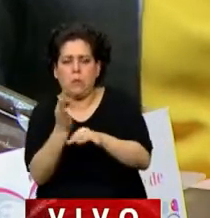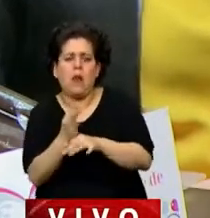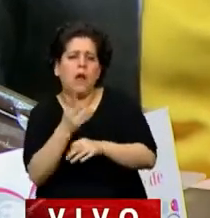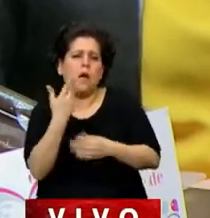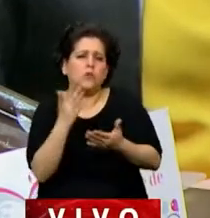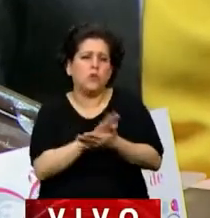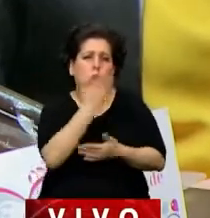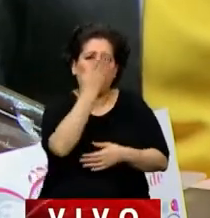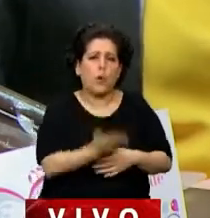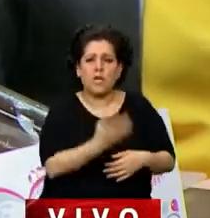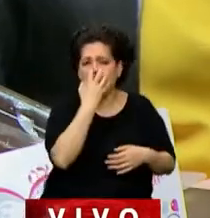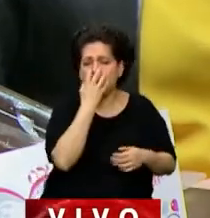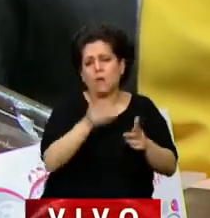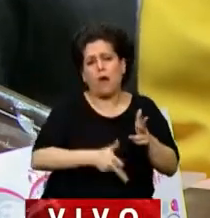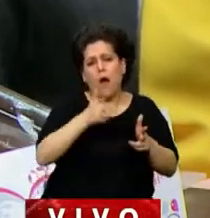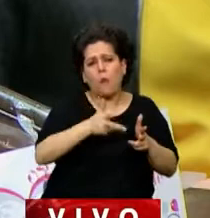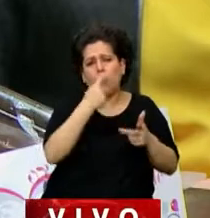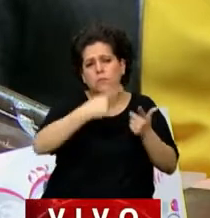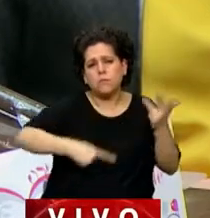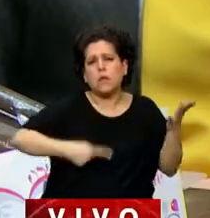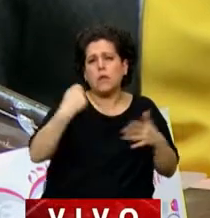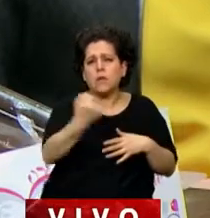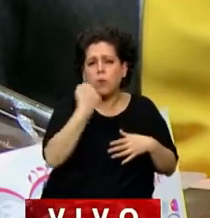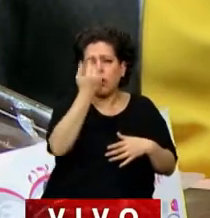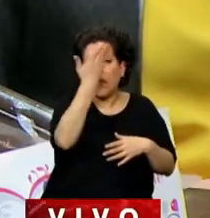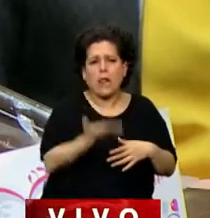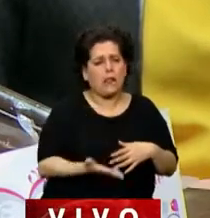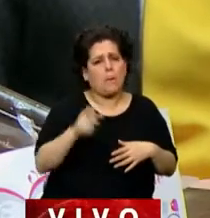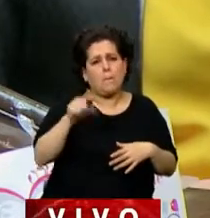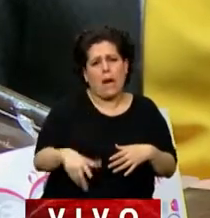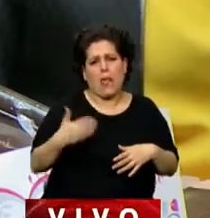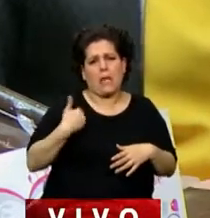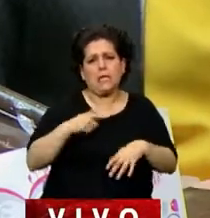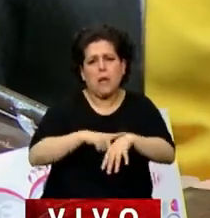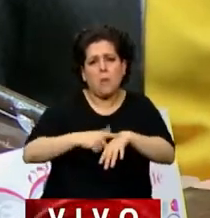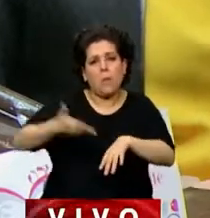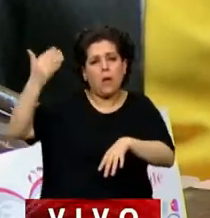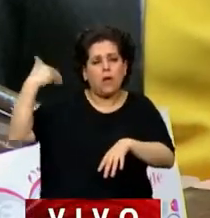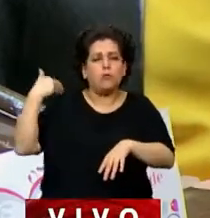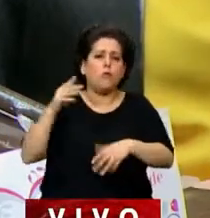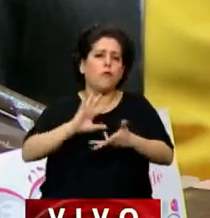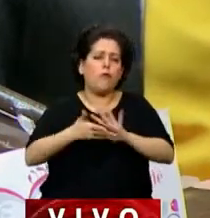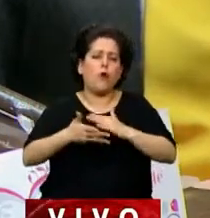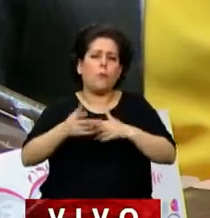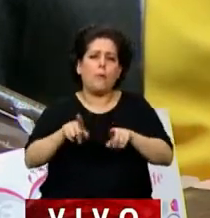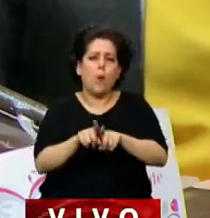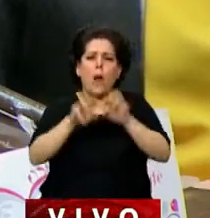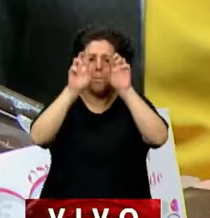Sarmiento, de la importancia que era para la Argentina en ese momento construir caminos,